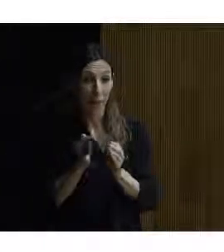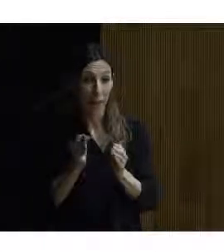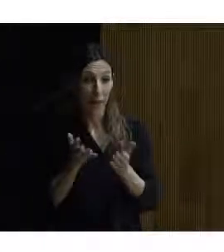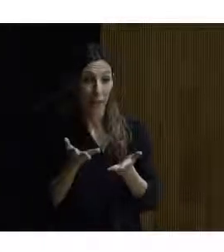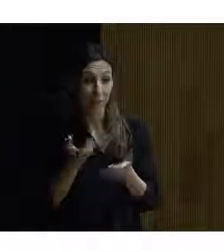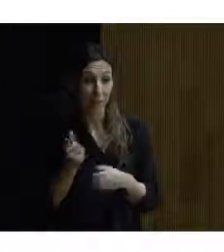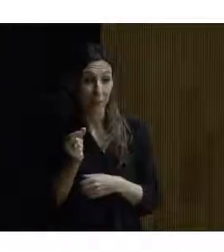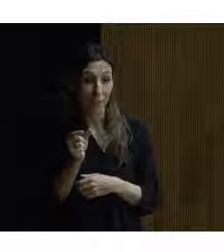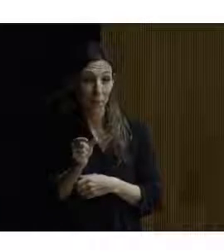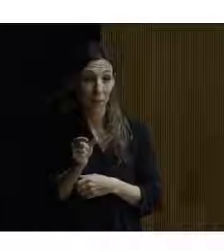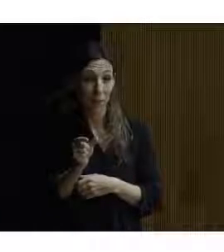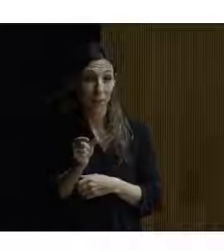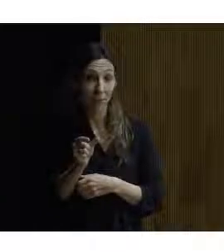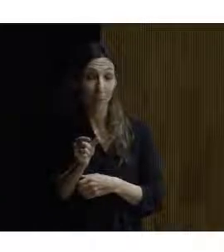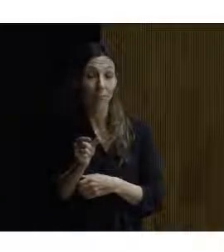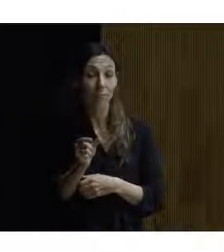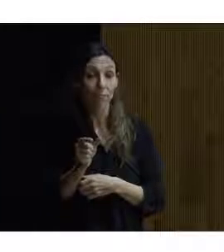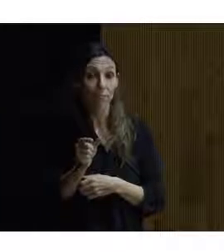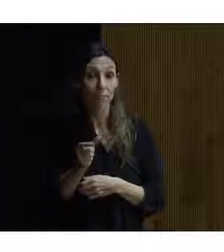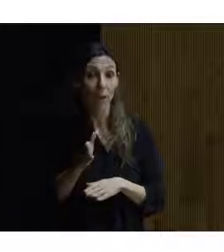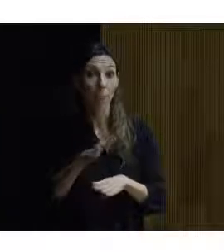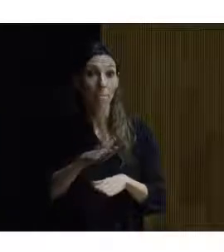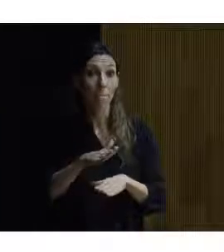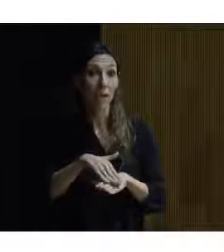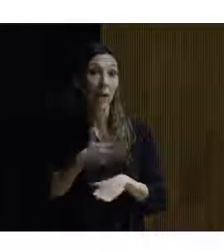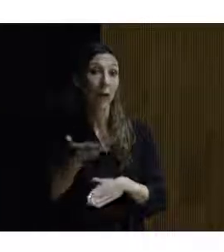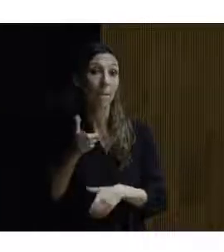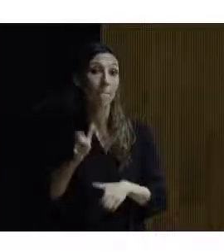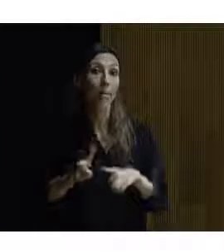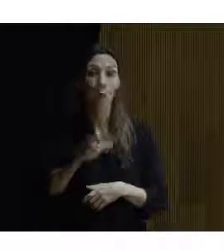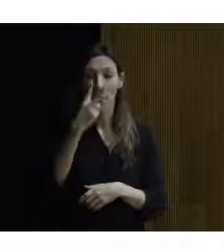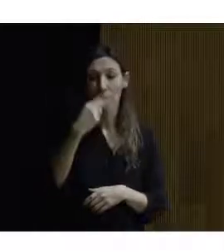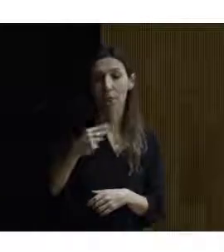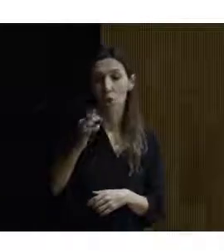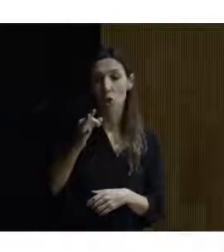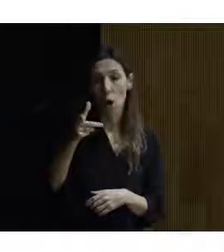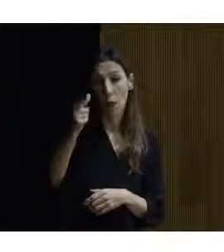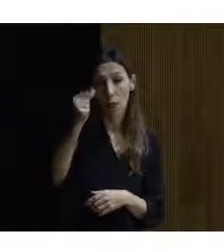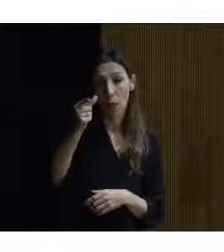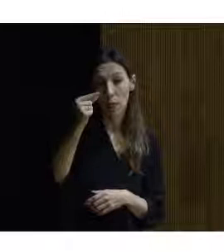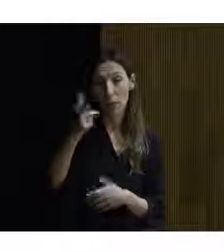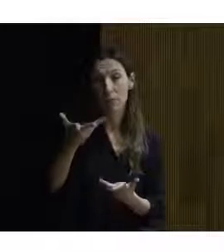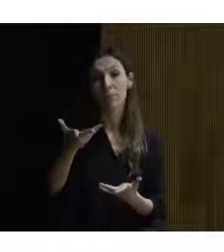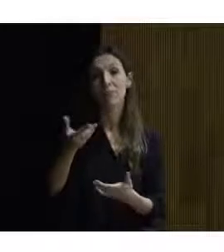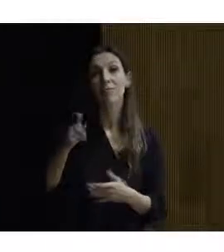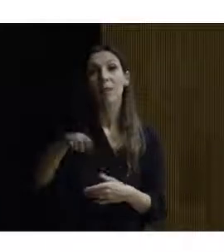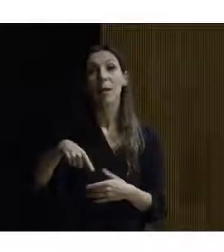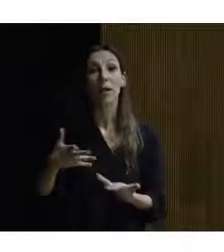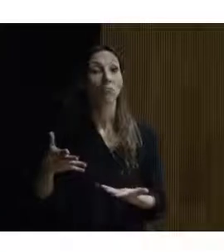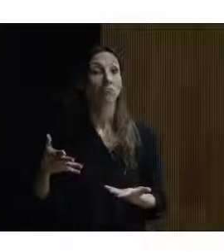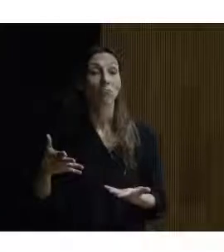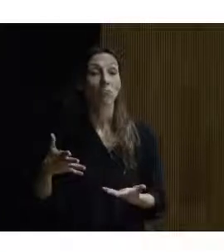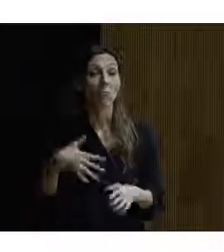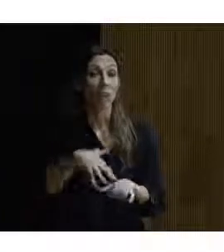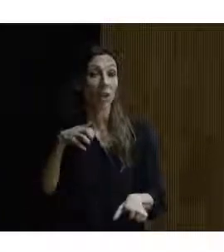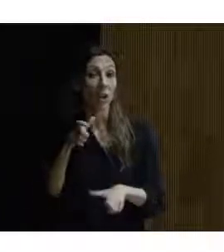que sirve para el guiado de las personas no solo de las personas ciegas o deficientes visuales sino de todo el mundo hay